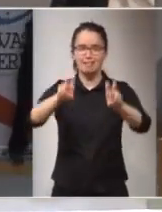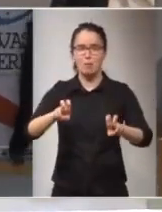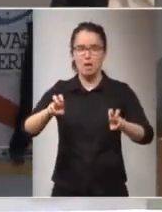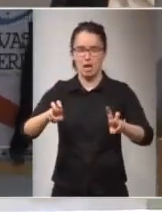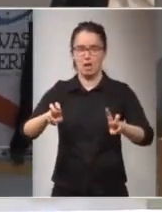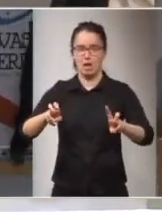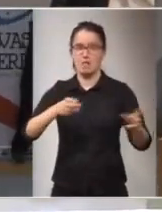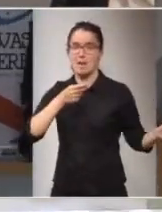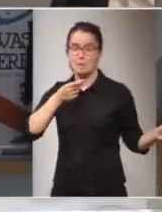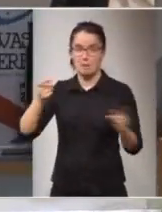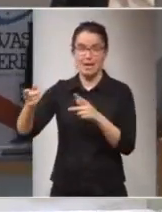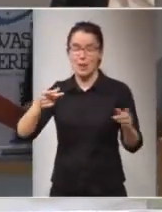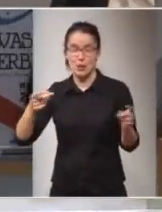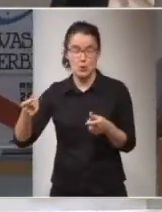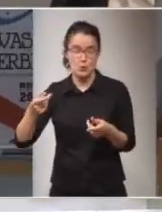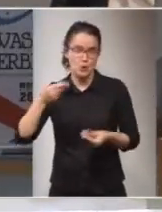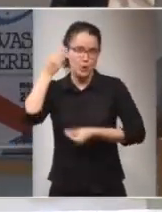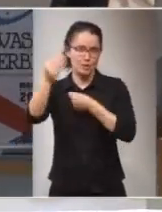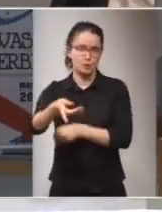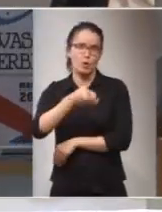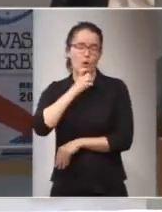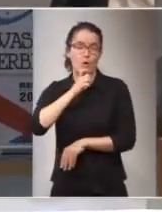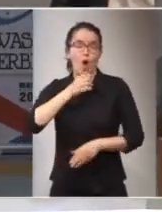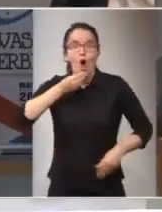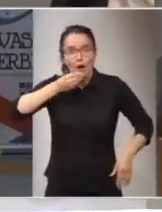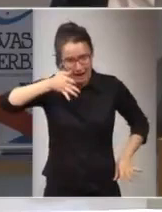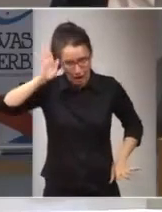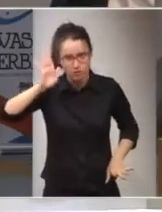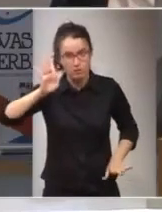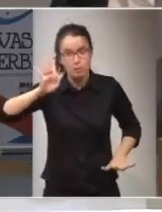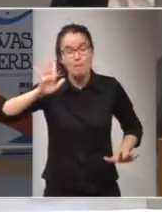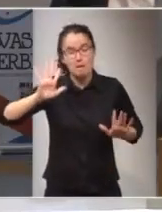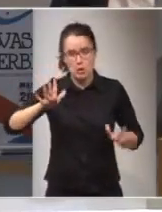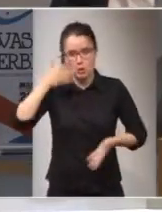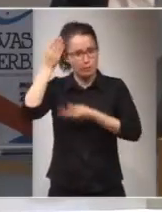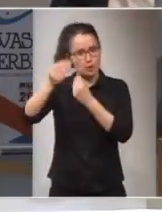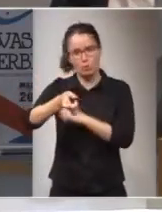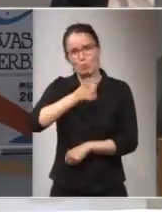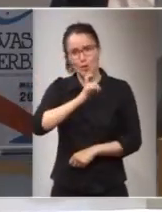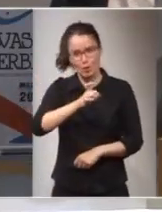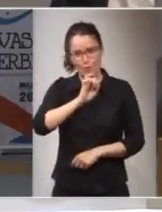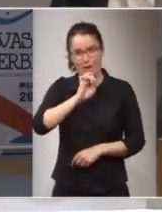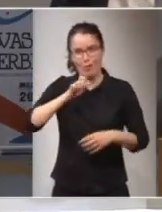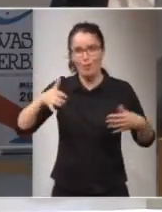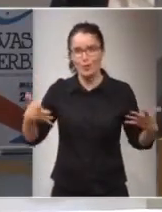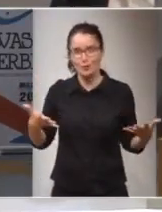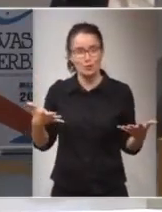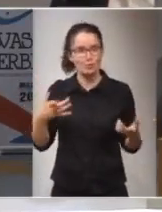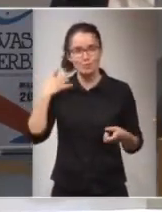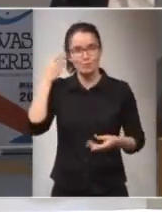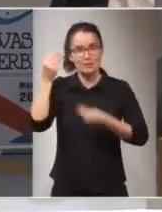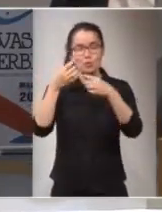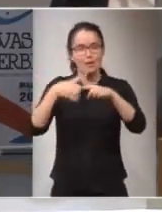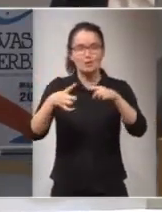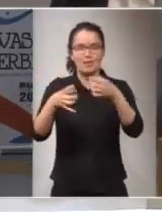inmigración lo veo muy complicado ojalá pero lo veo muy complicado por lo tanto yo creo que es una cosa que